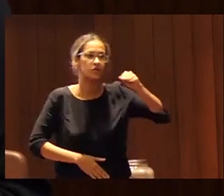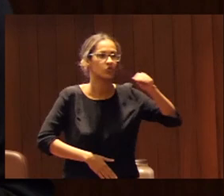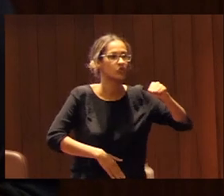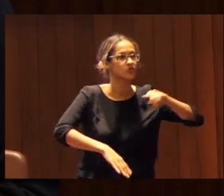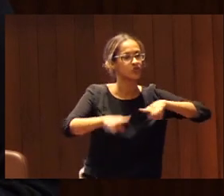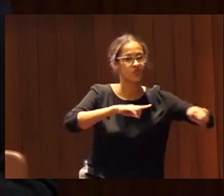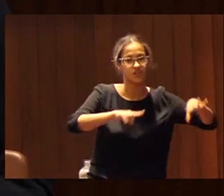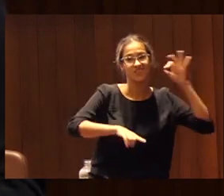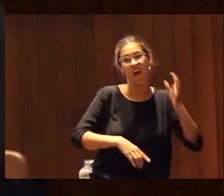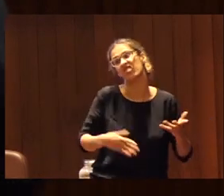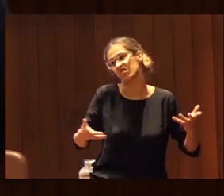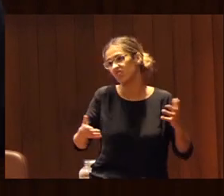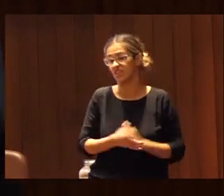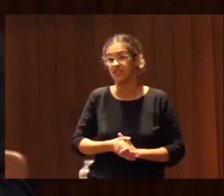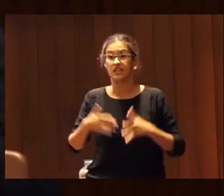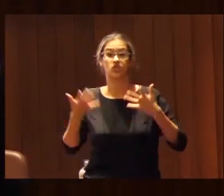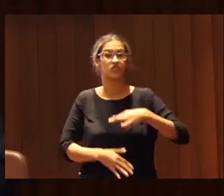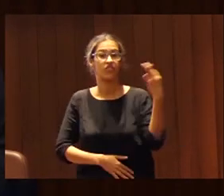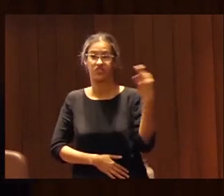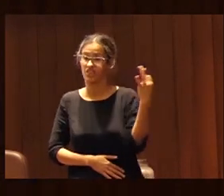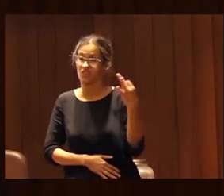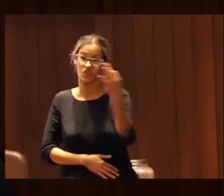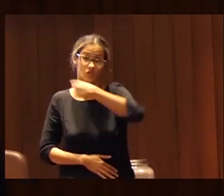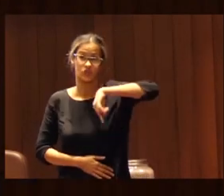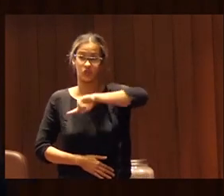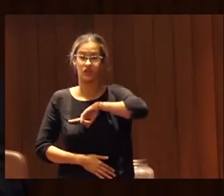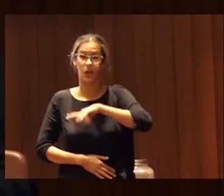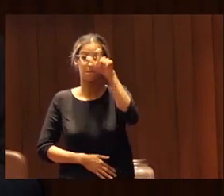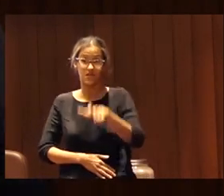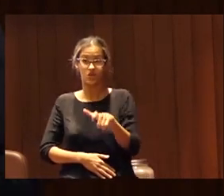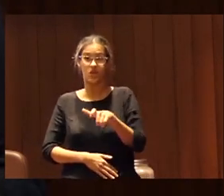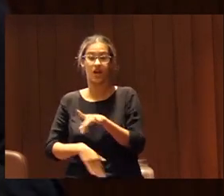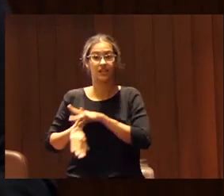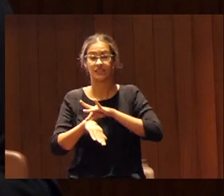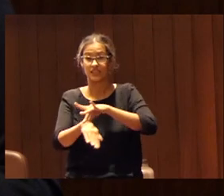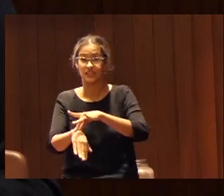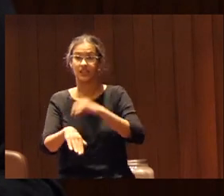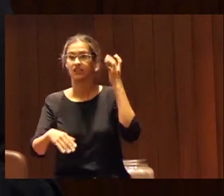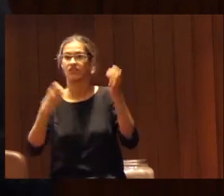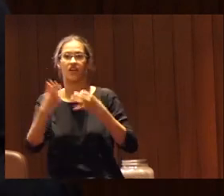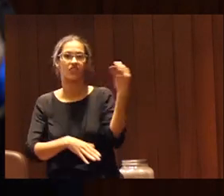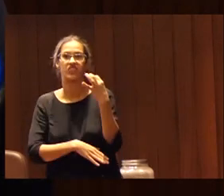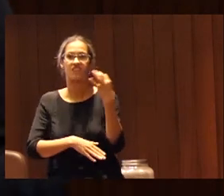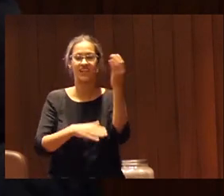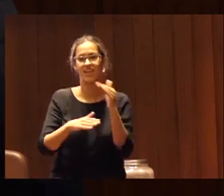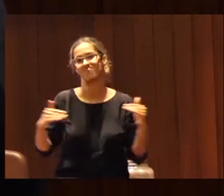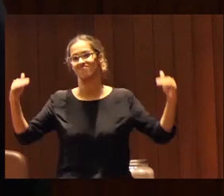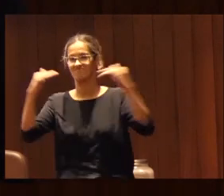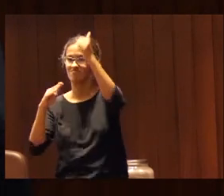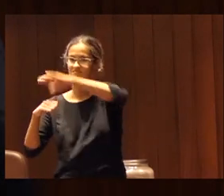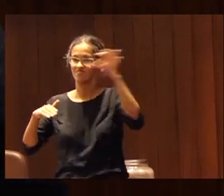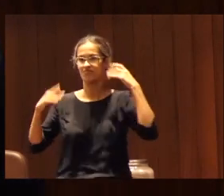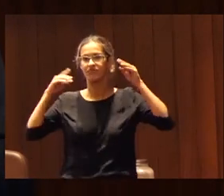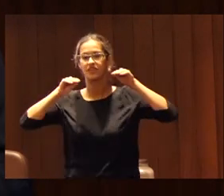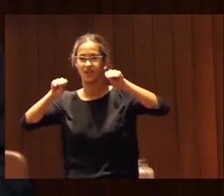con lo cual tenemos que garantizar que la persona que dirige esas actividades tiene conocimiento de esa coeducación si no vamos a reproducir los